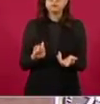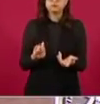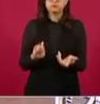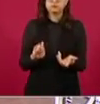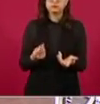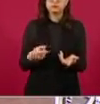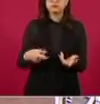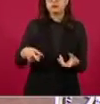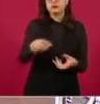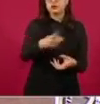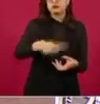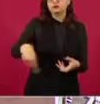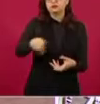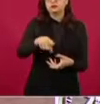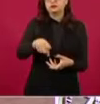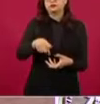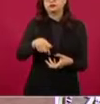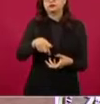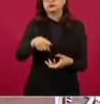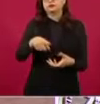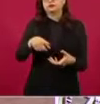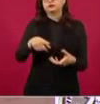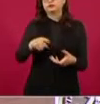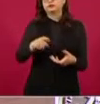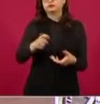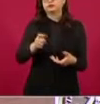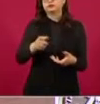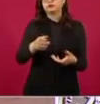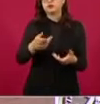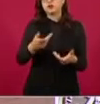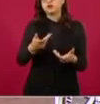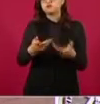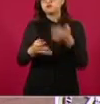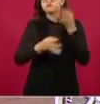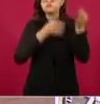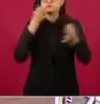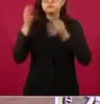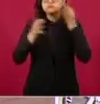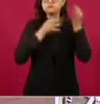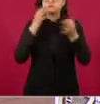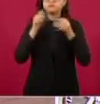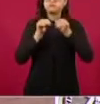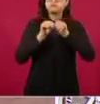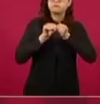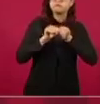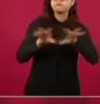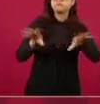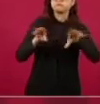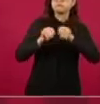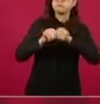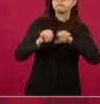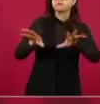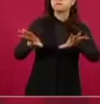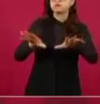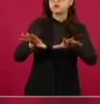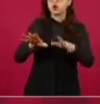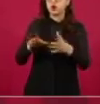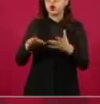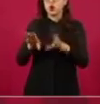mediante presiones, chantajes,